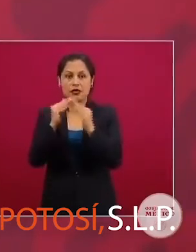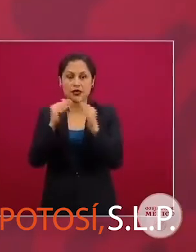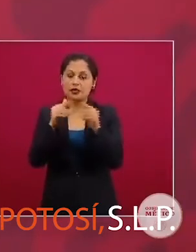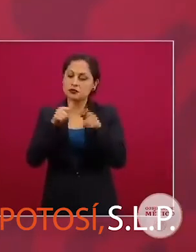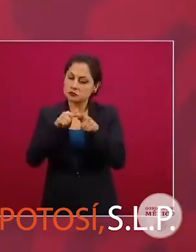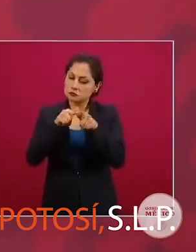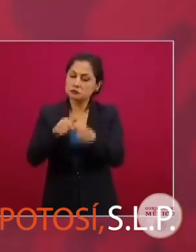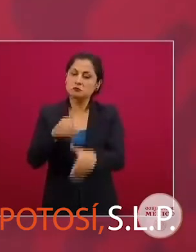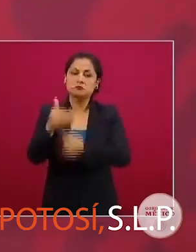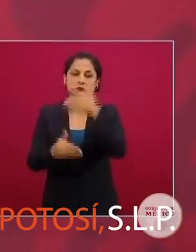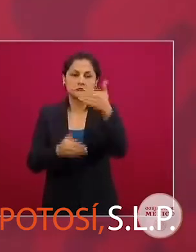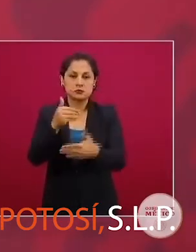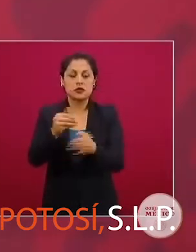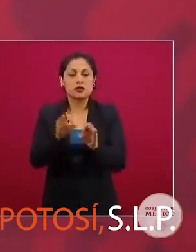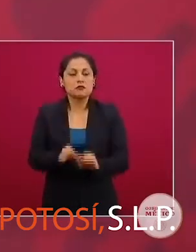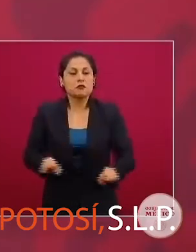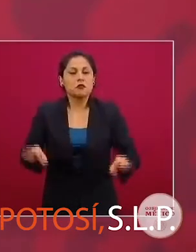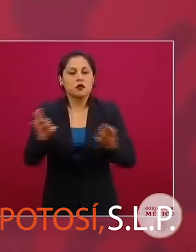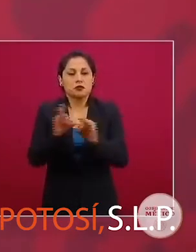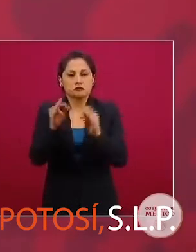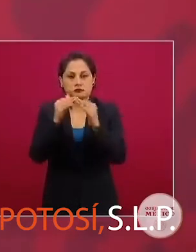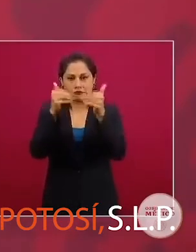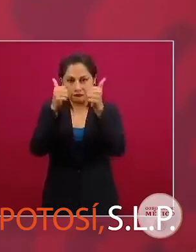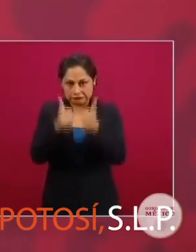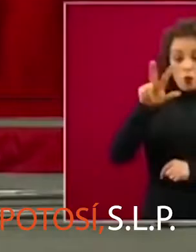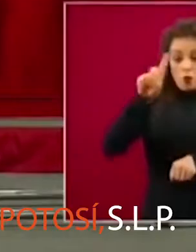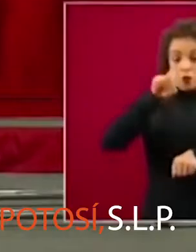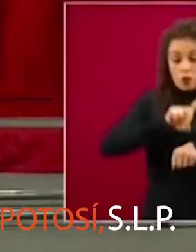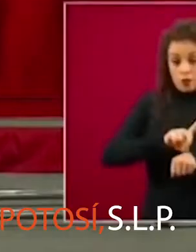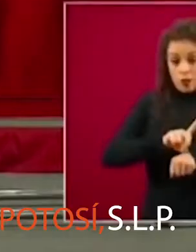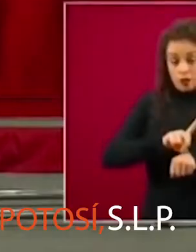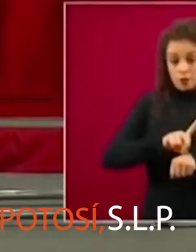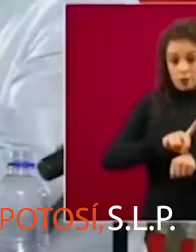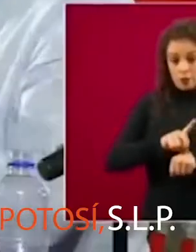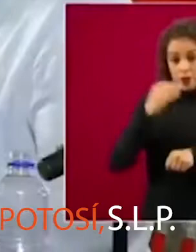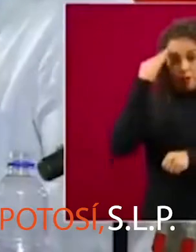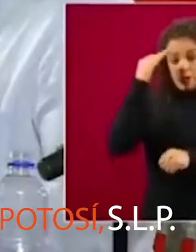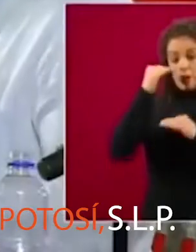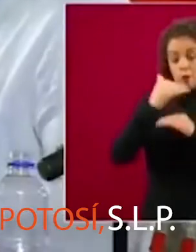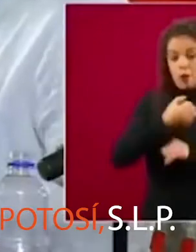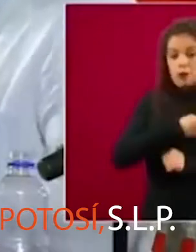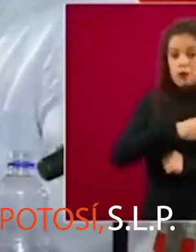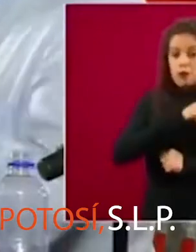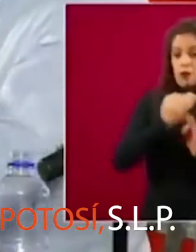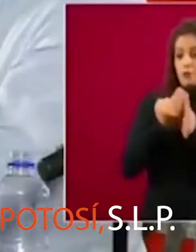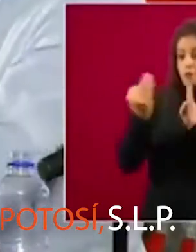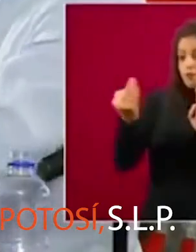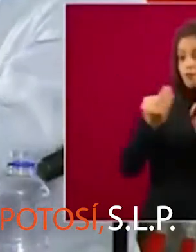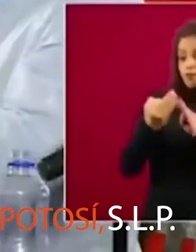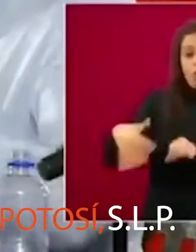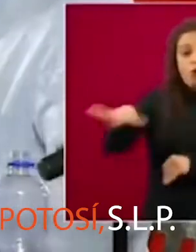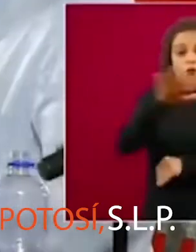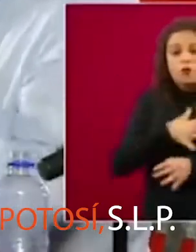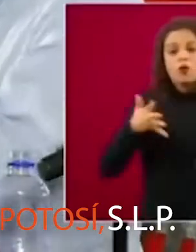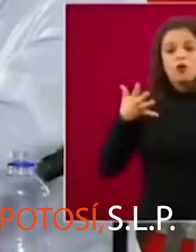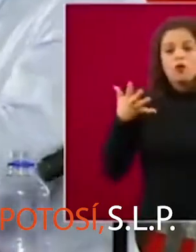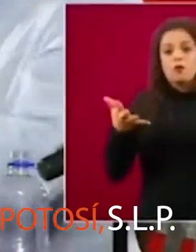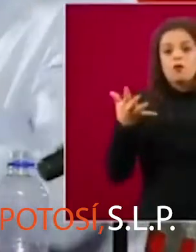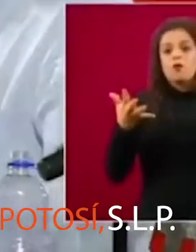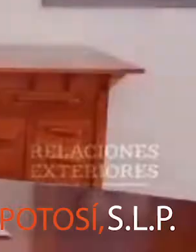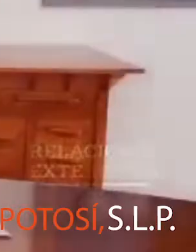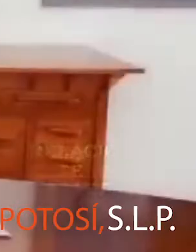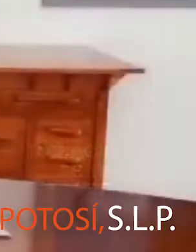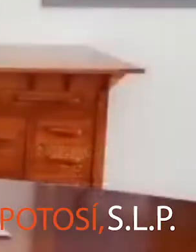en tiempos del expresidente Ernesto Zedillo Ponce de León aparece debajo del subsecretario de Salud Hugo López-Gatell